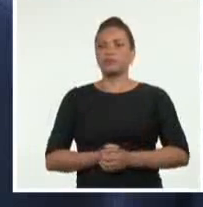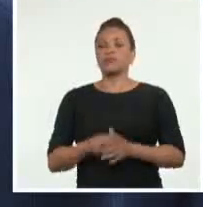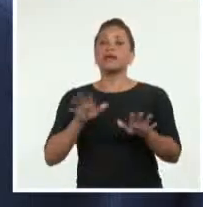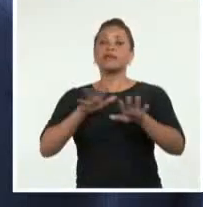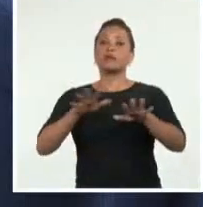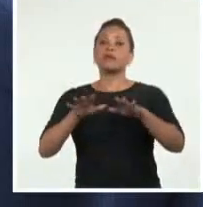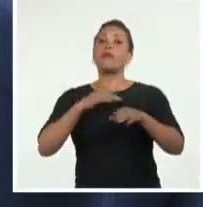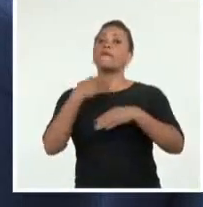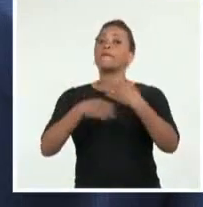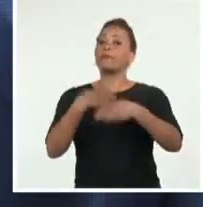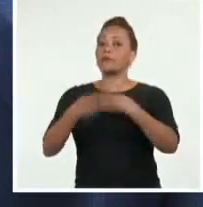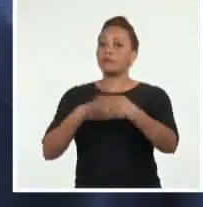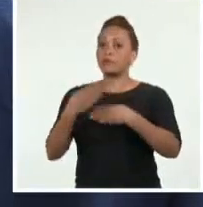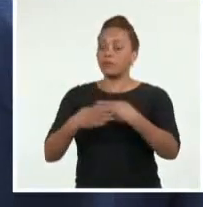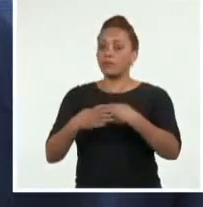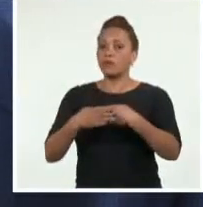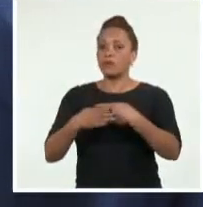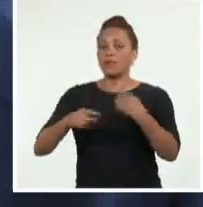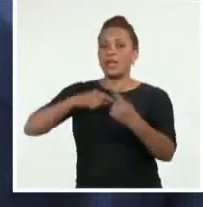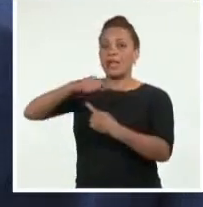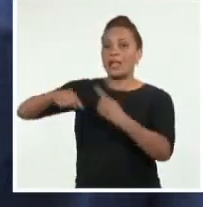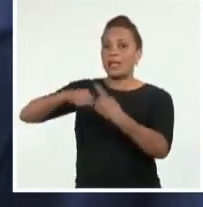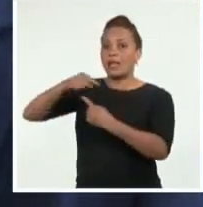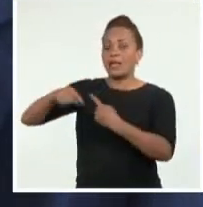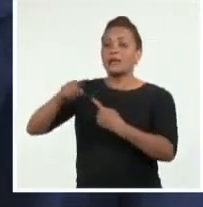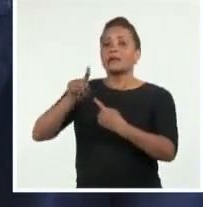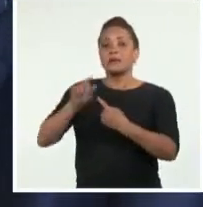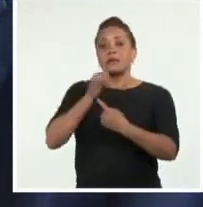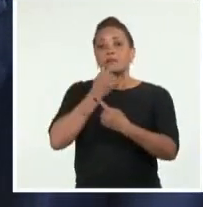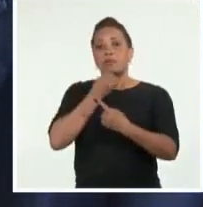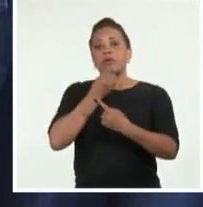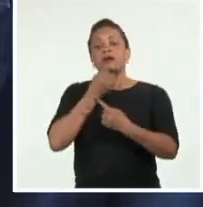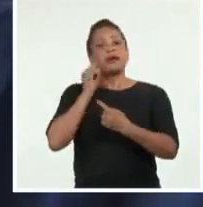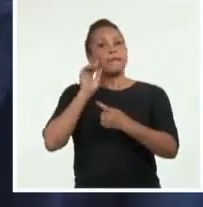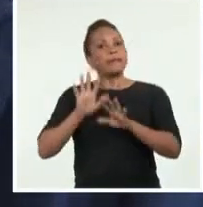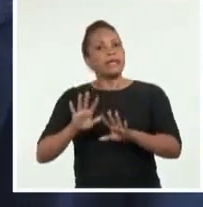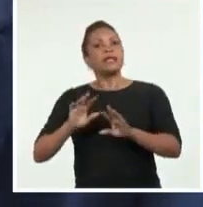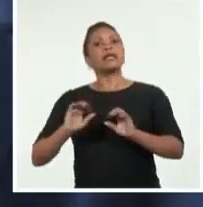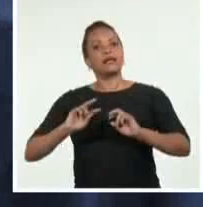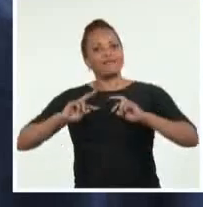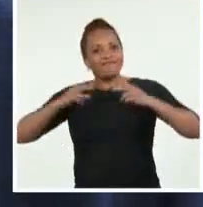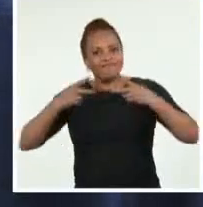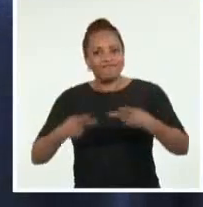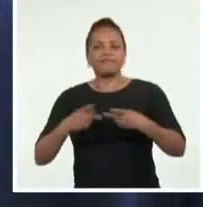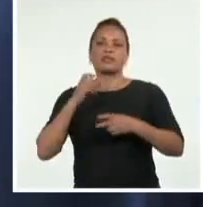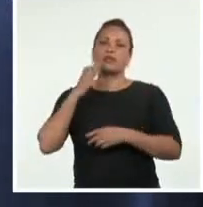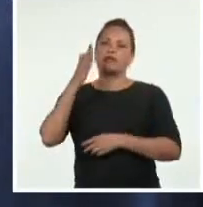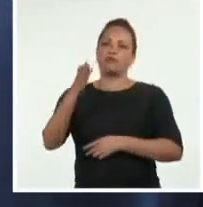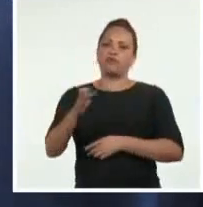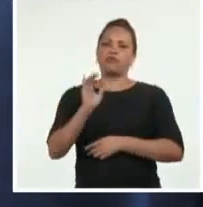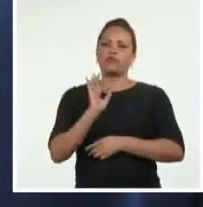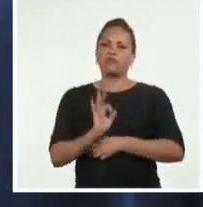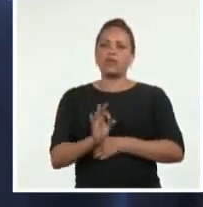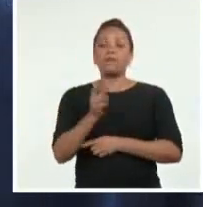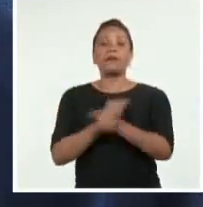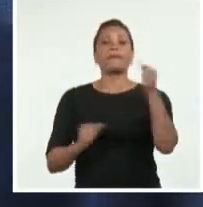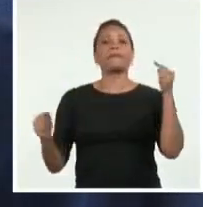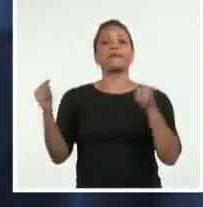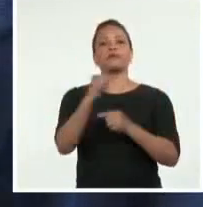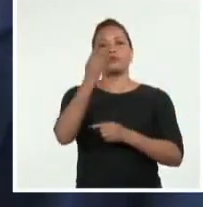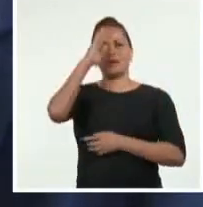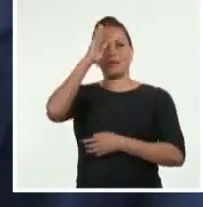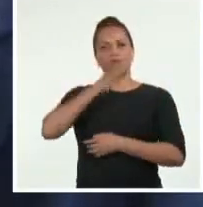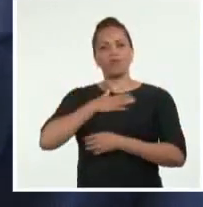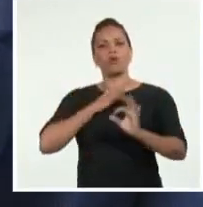procesos cíclicos y por lo tanto es de esperar que fenómenos como este se replican en el futuro. Esto ha constituido siempre una prioridad para nuestro país,